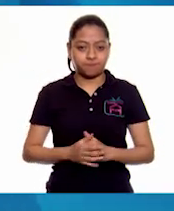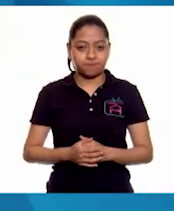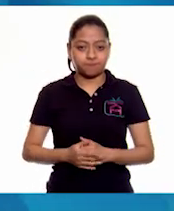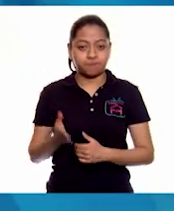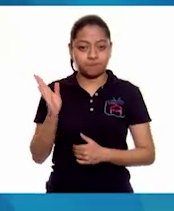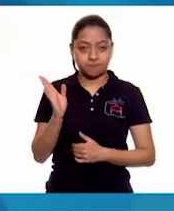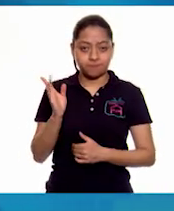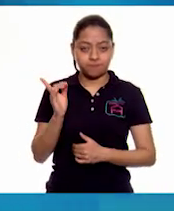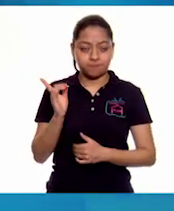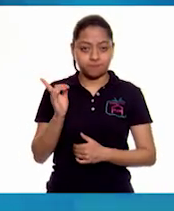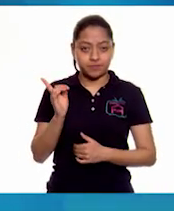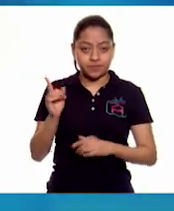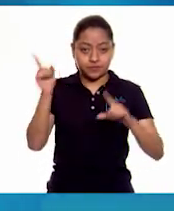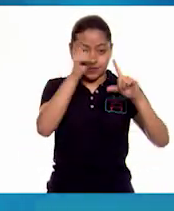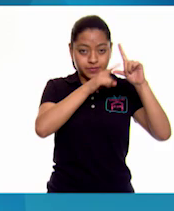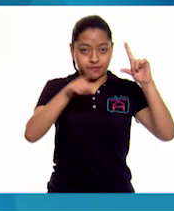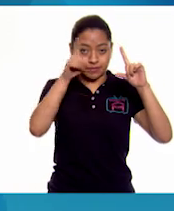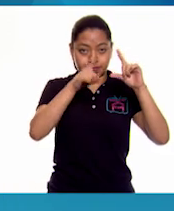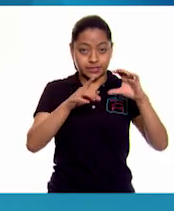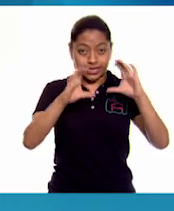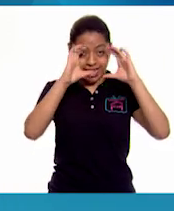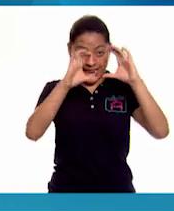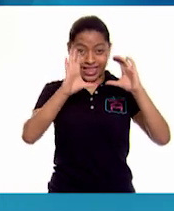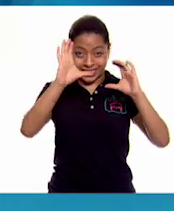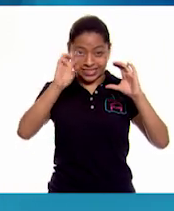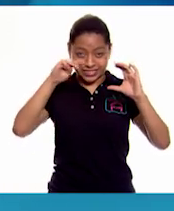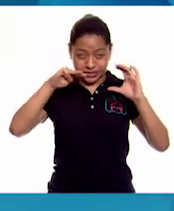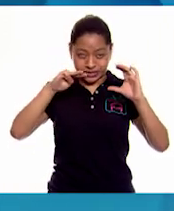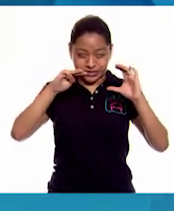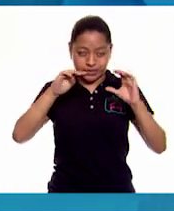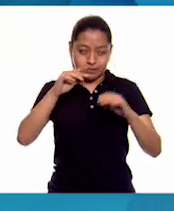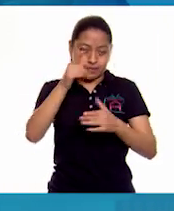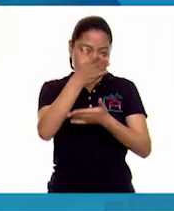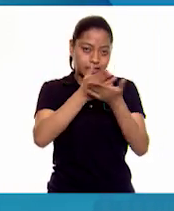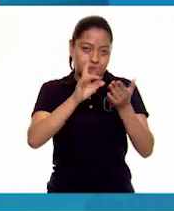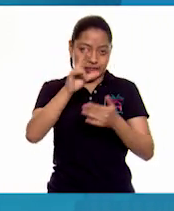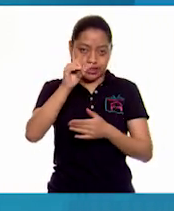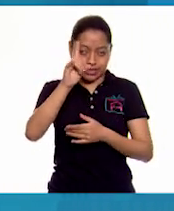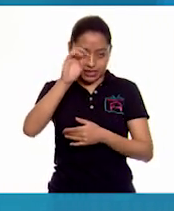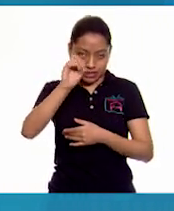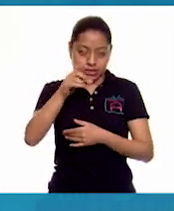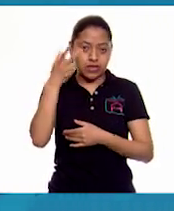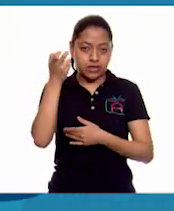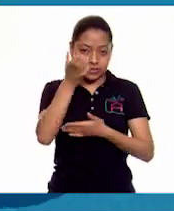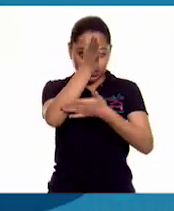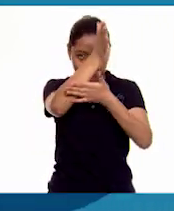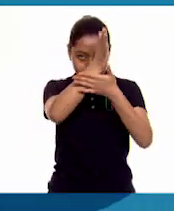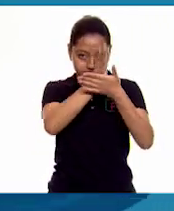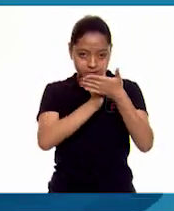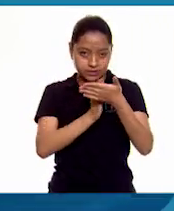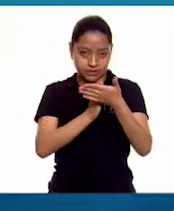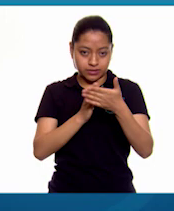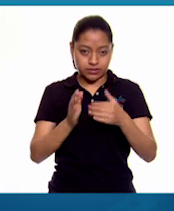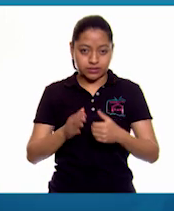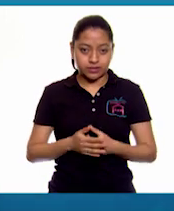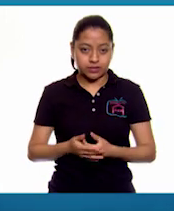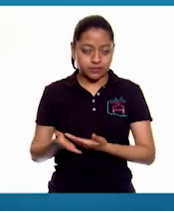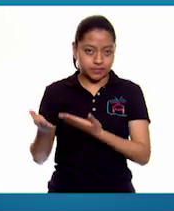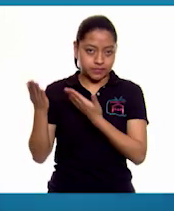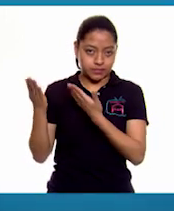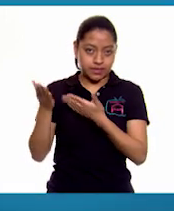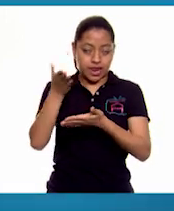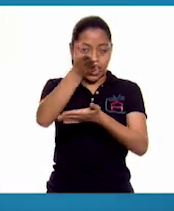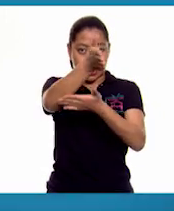su cuerpo, saben perfectamente de qué tamaño es esta fracción